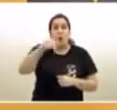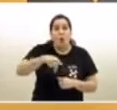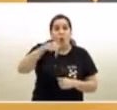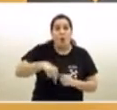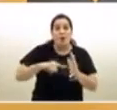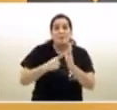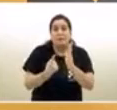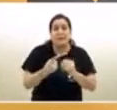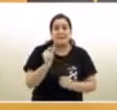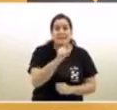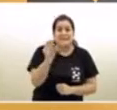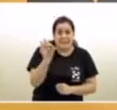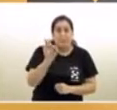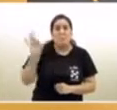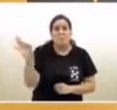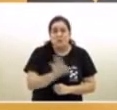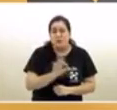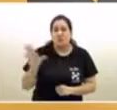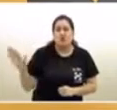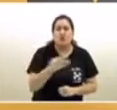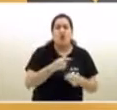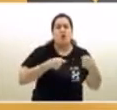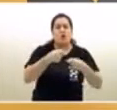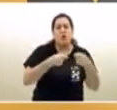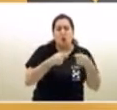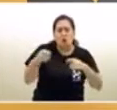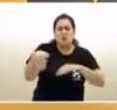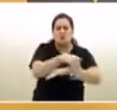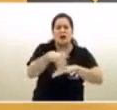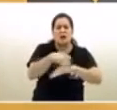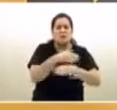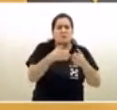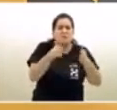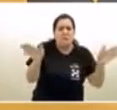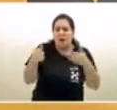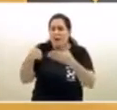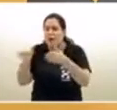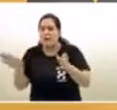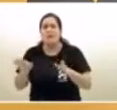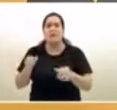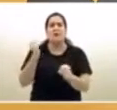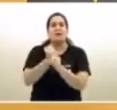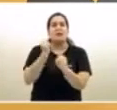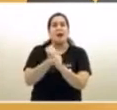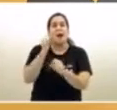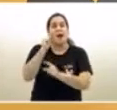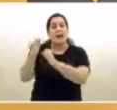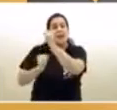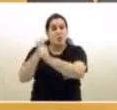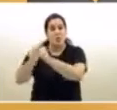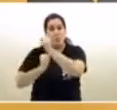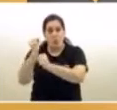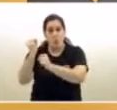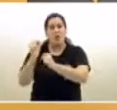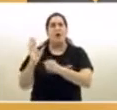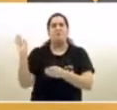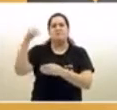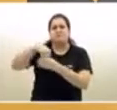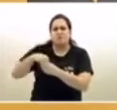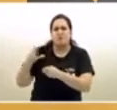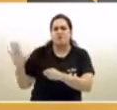funcionando el 100% de los locales comerciales a la calle, el 100% de los trabajadores en la industria, todas las actividades